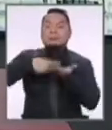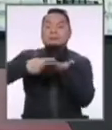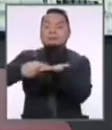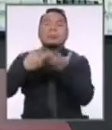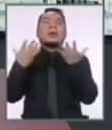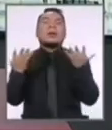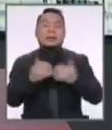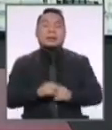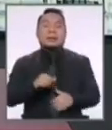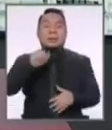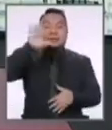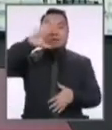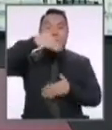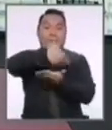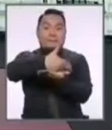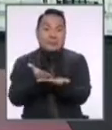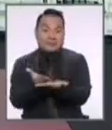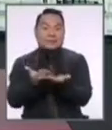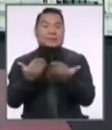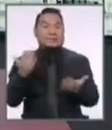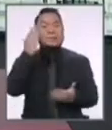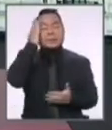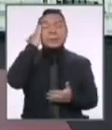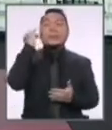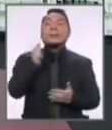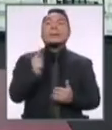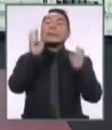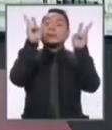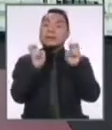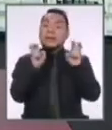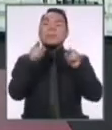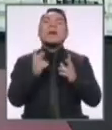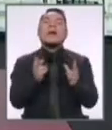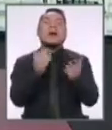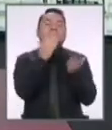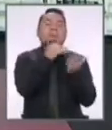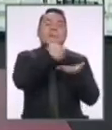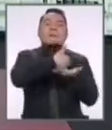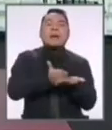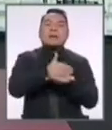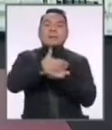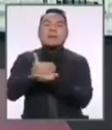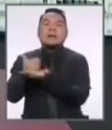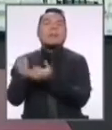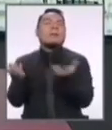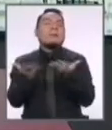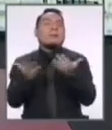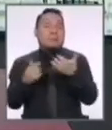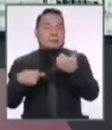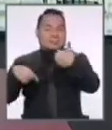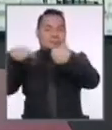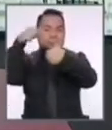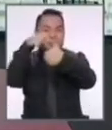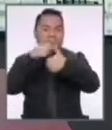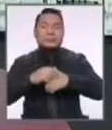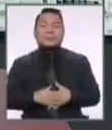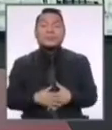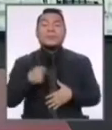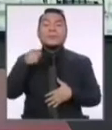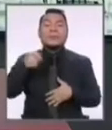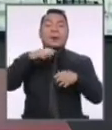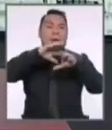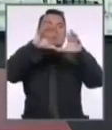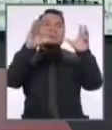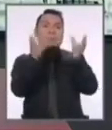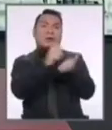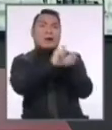a dividir en cinco bloques, y los temas de los bloques tienen que ver con lo siguiente. En primer lugar, el mundo